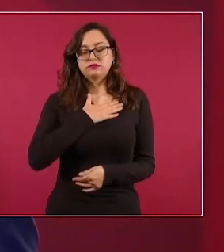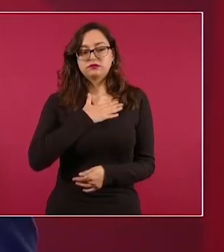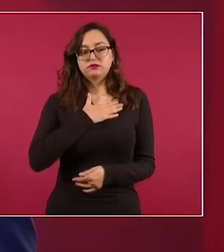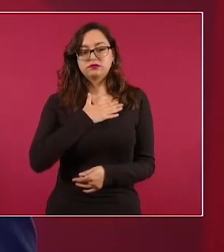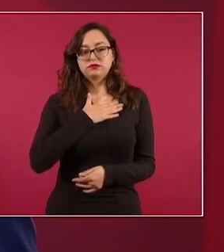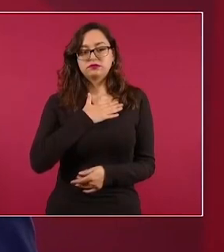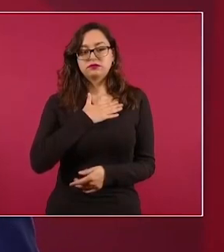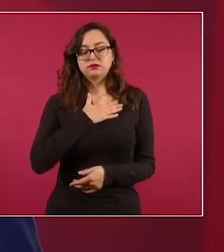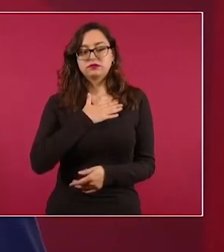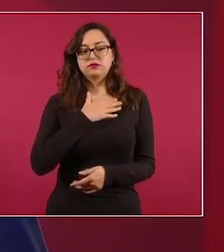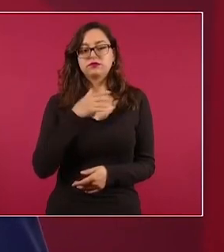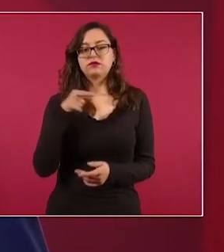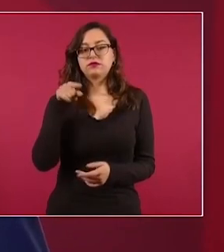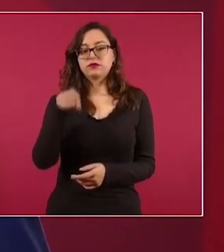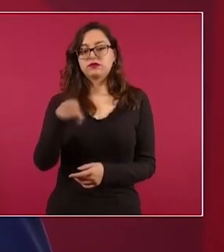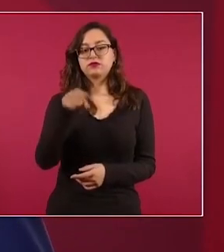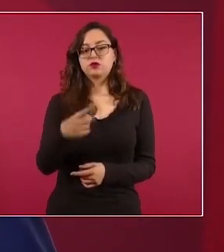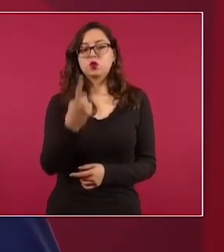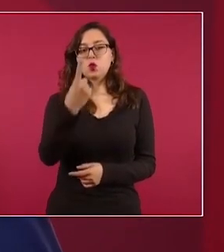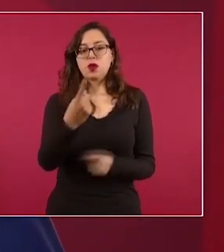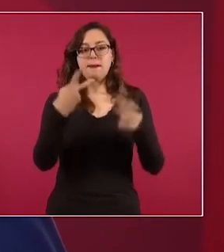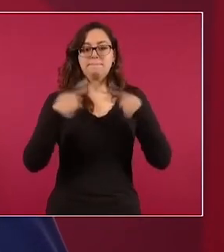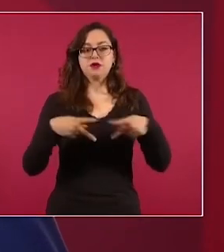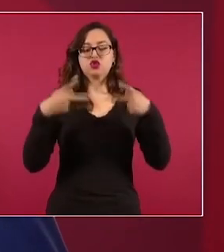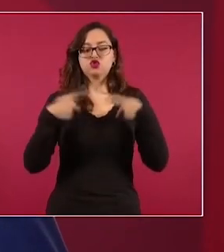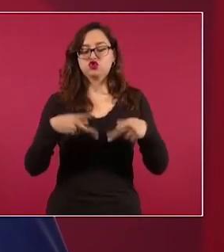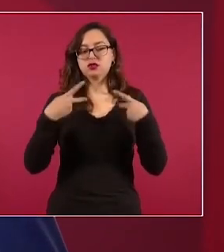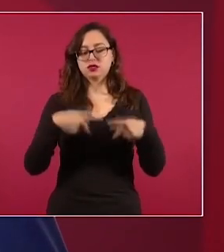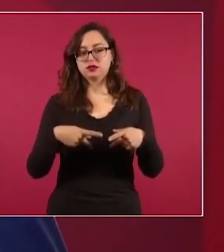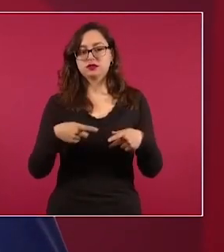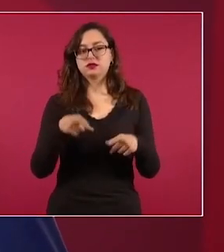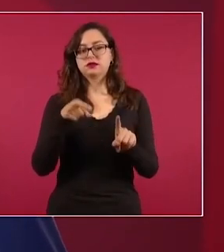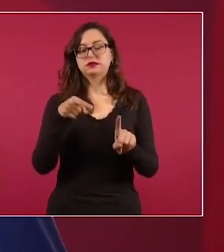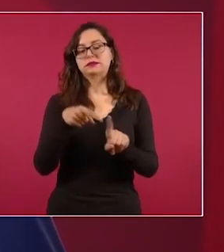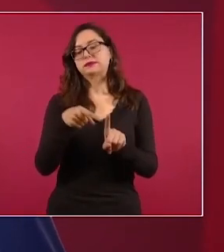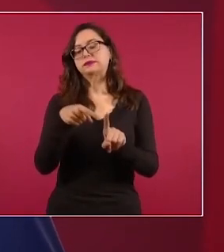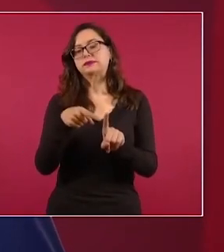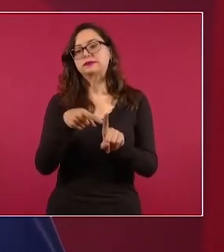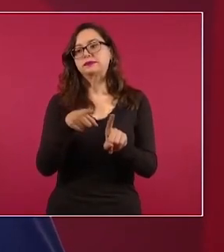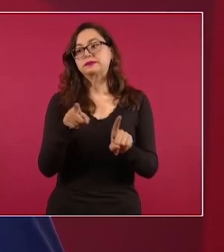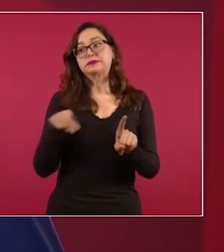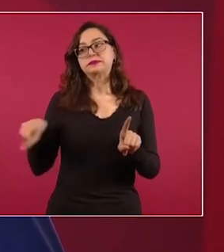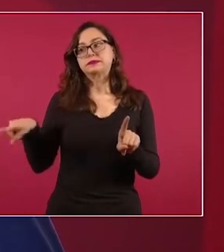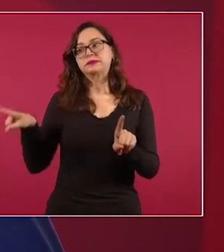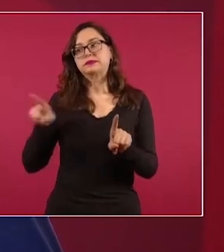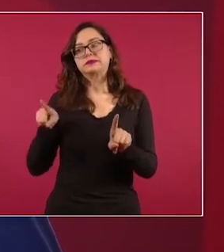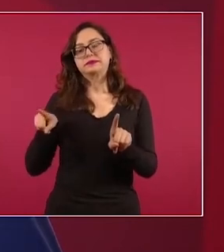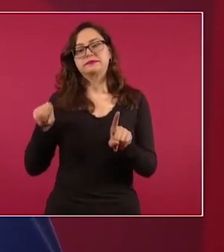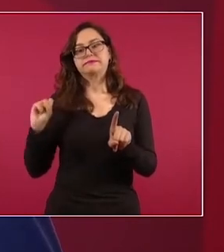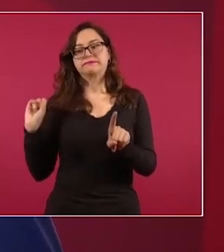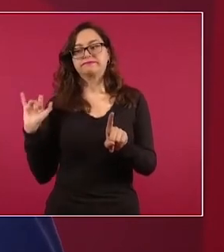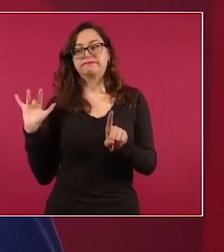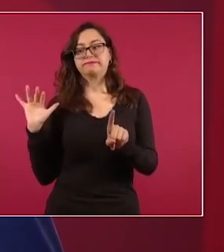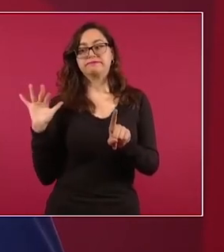a una persona y los,